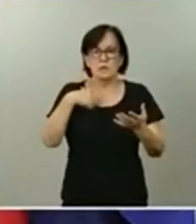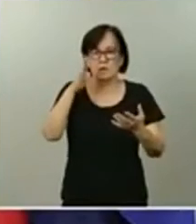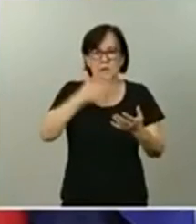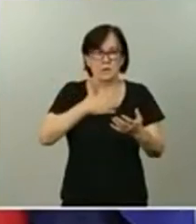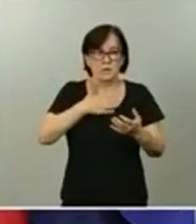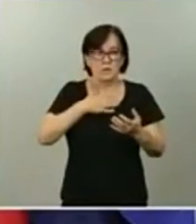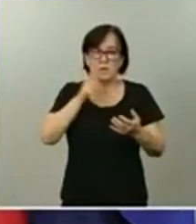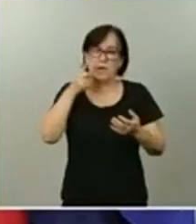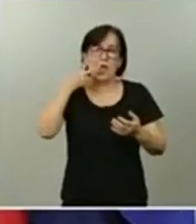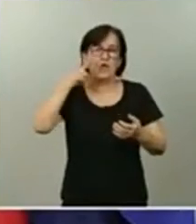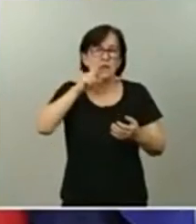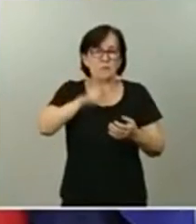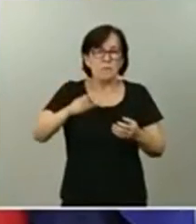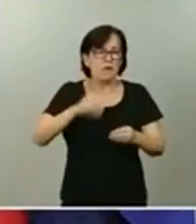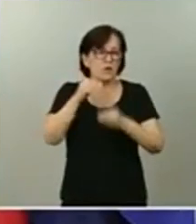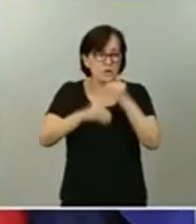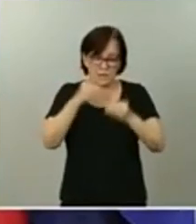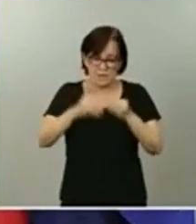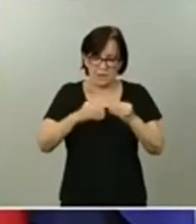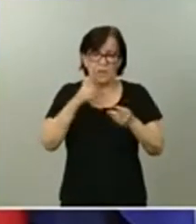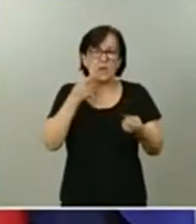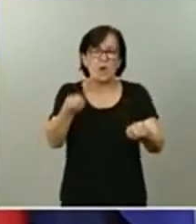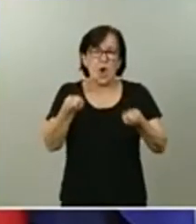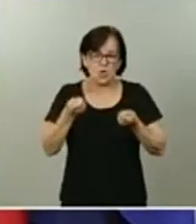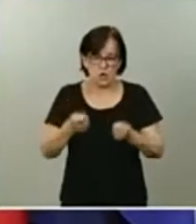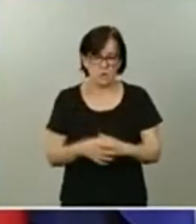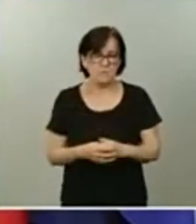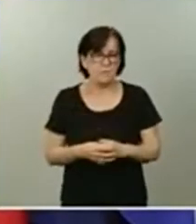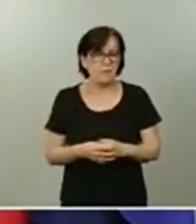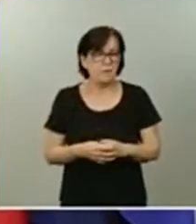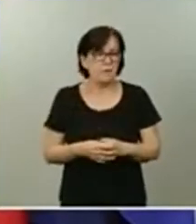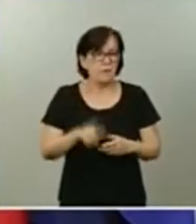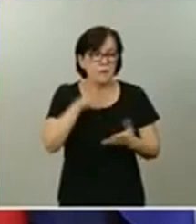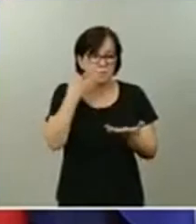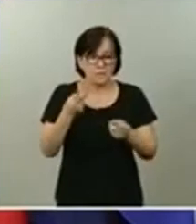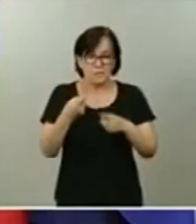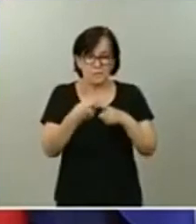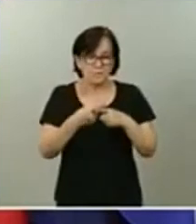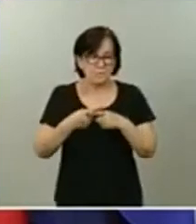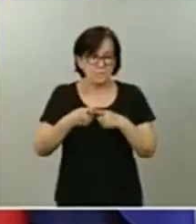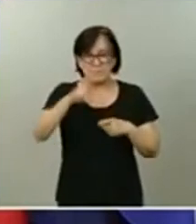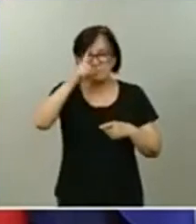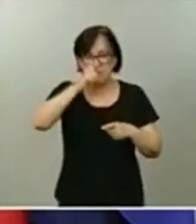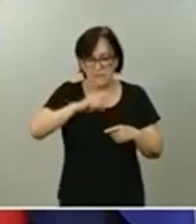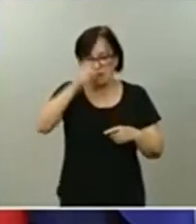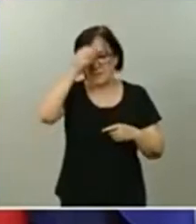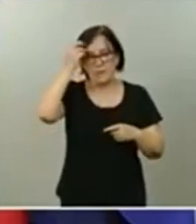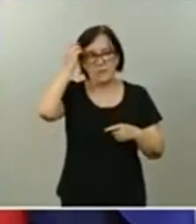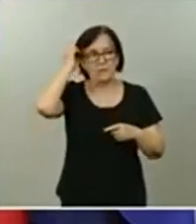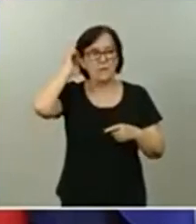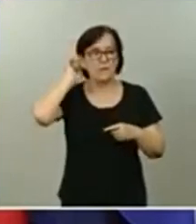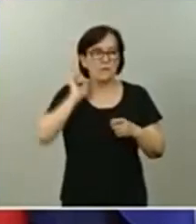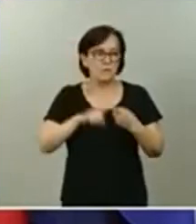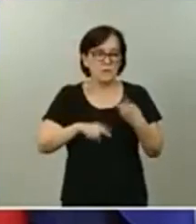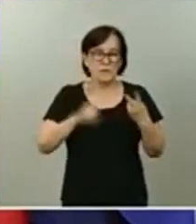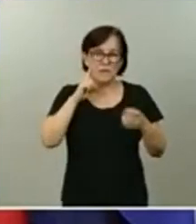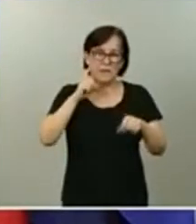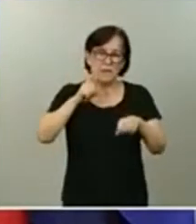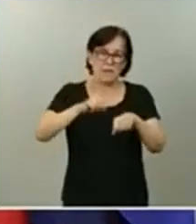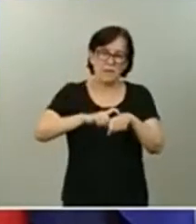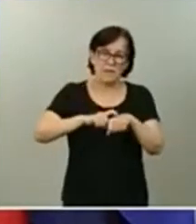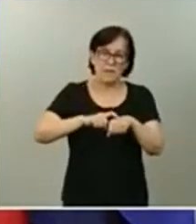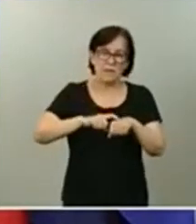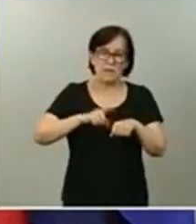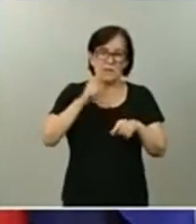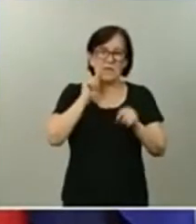hacer en este escenario de control. Después de una introducción recordatorio de las características principales del virus